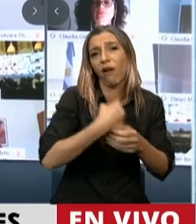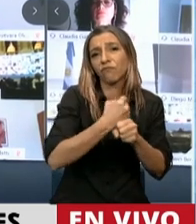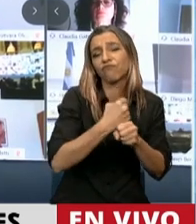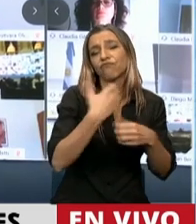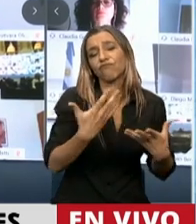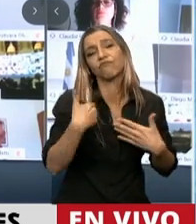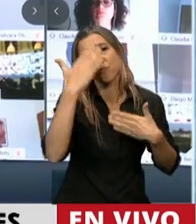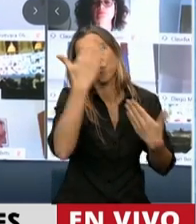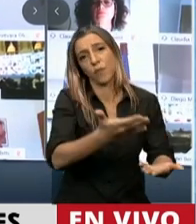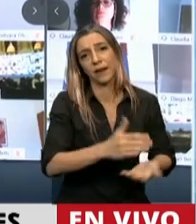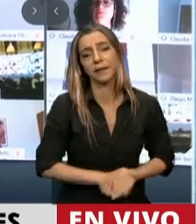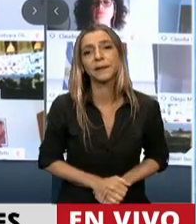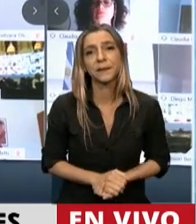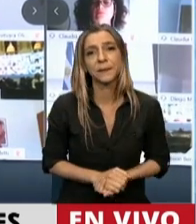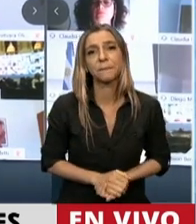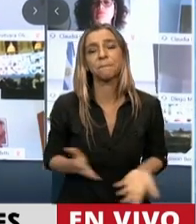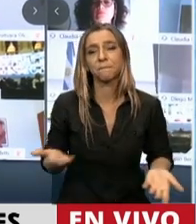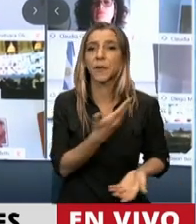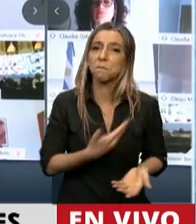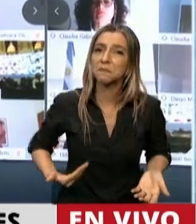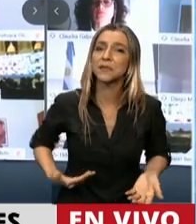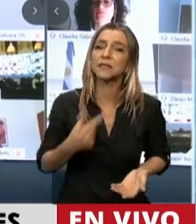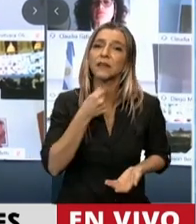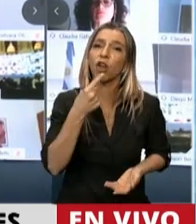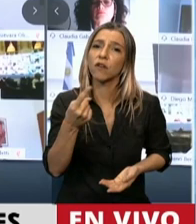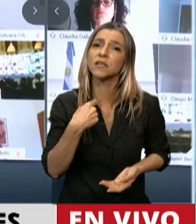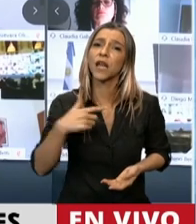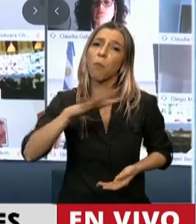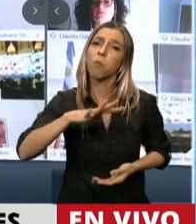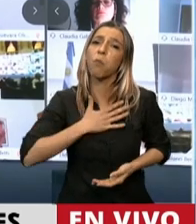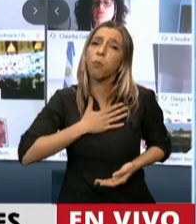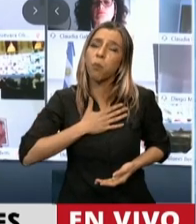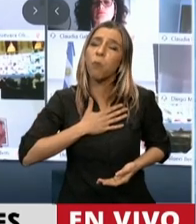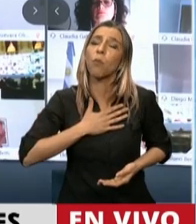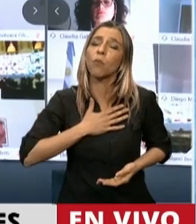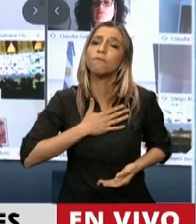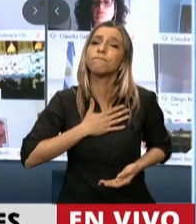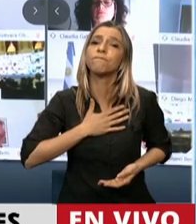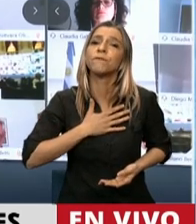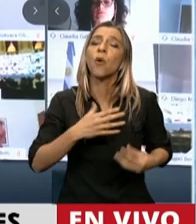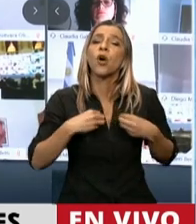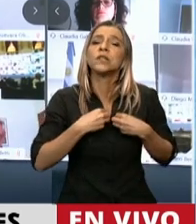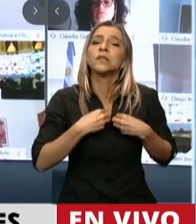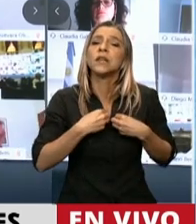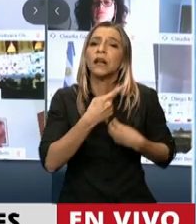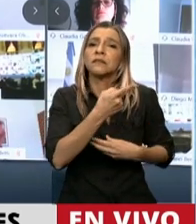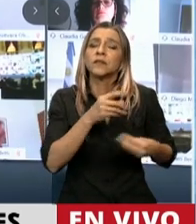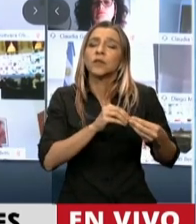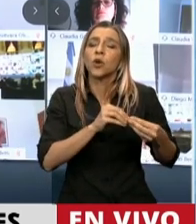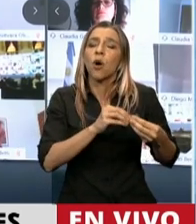Presidente, decirle que nuestro pueblo ha perdido a un ferviente colaborador